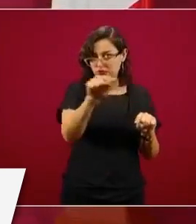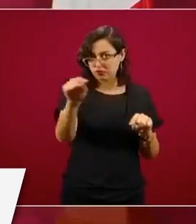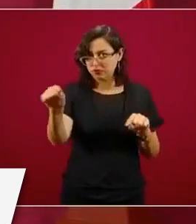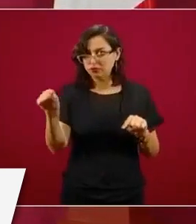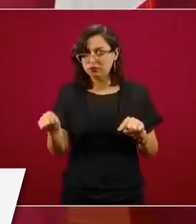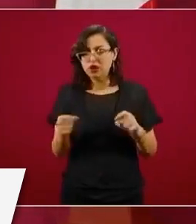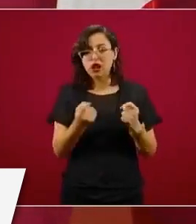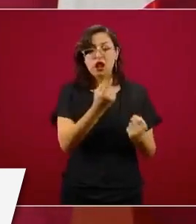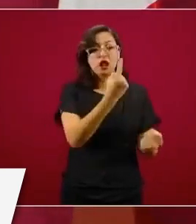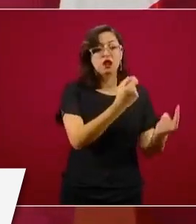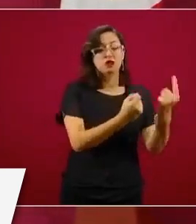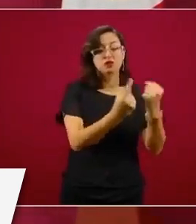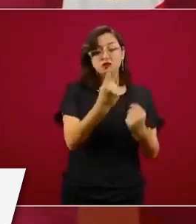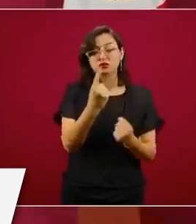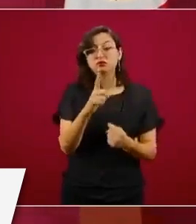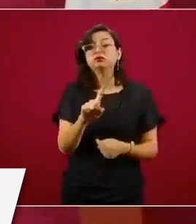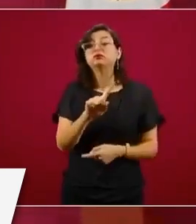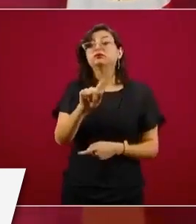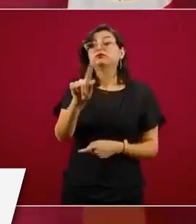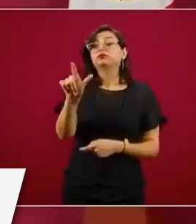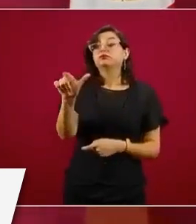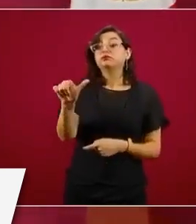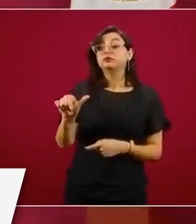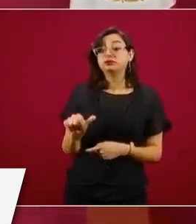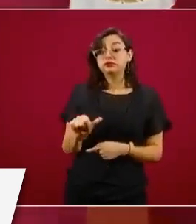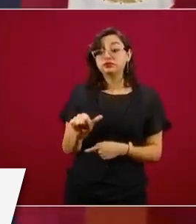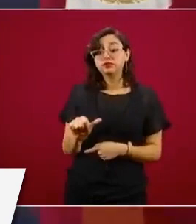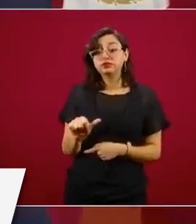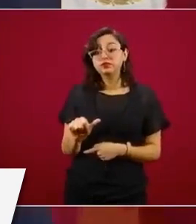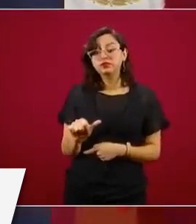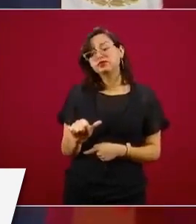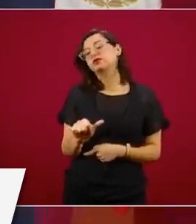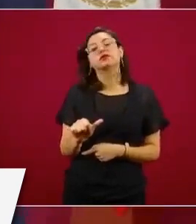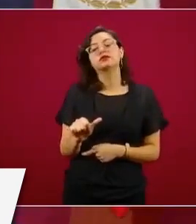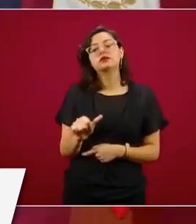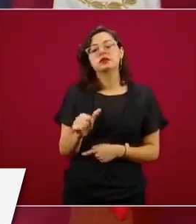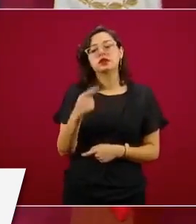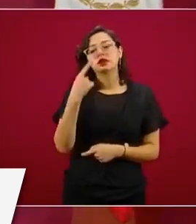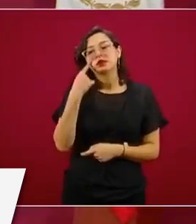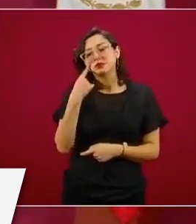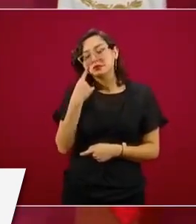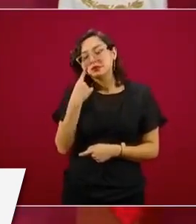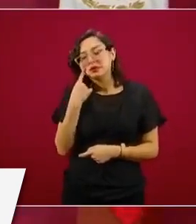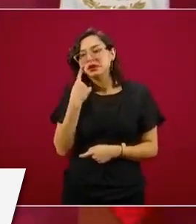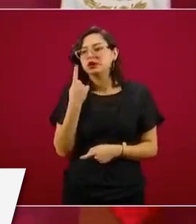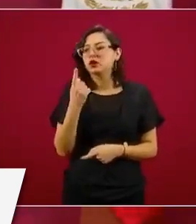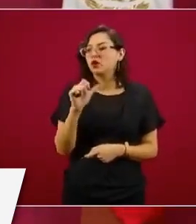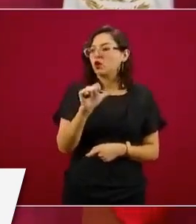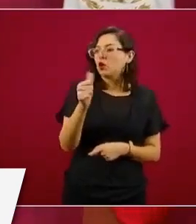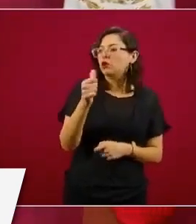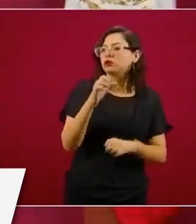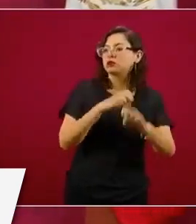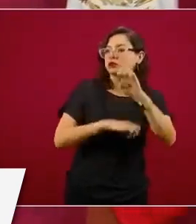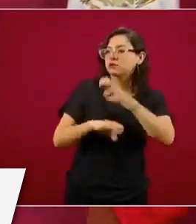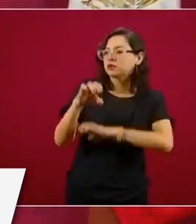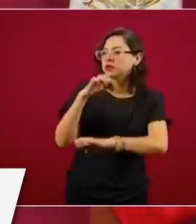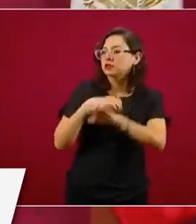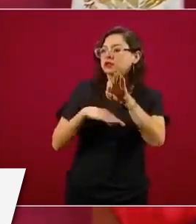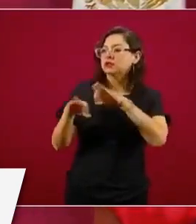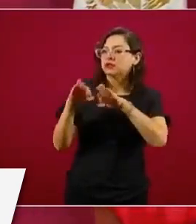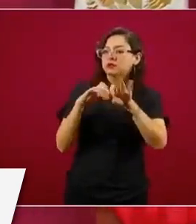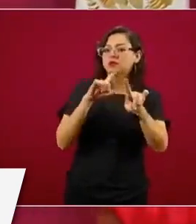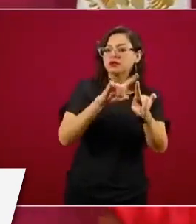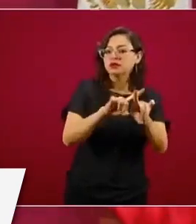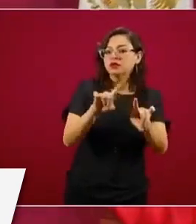ver otras ramas productivas, desde luego